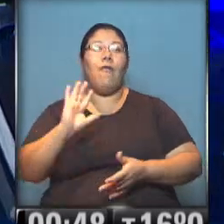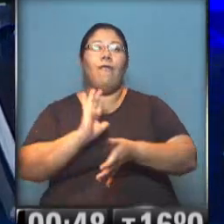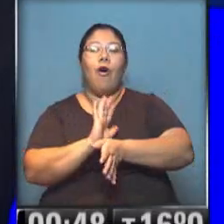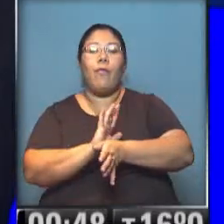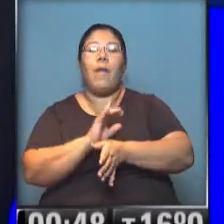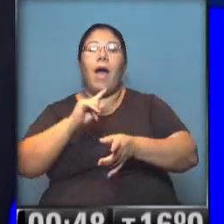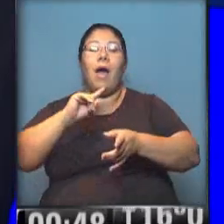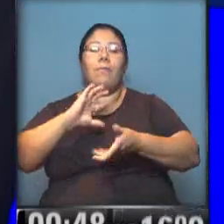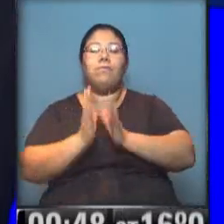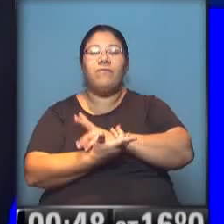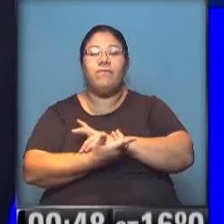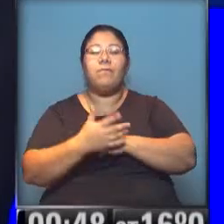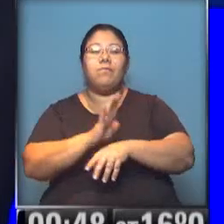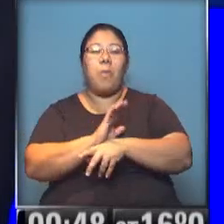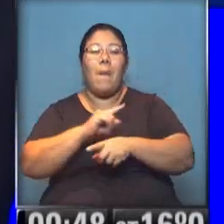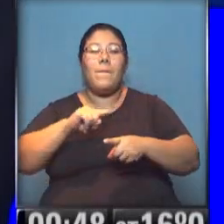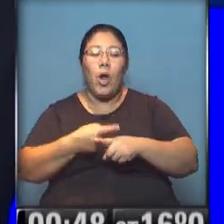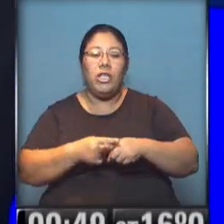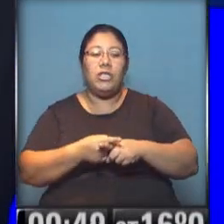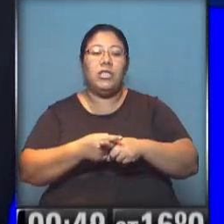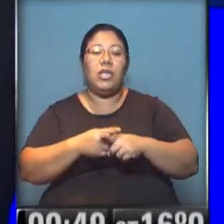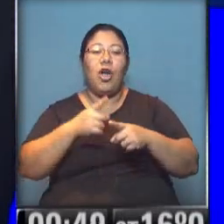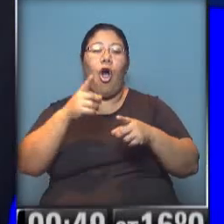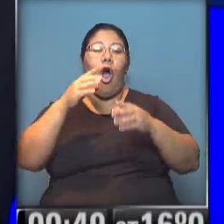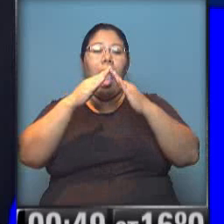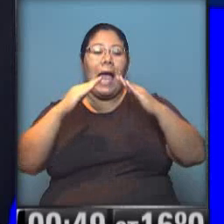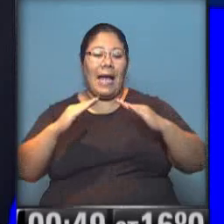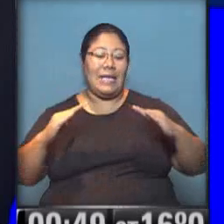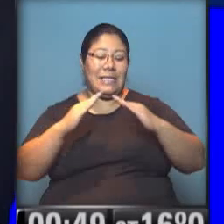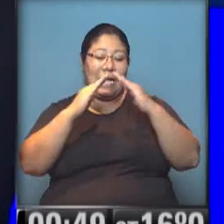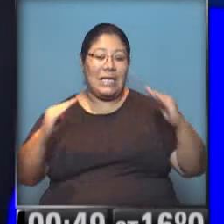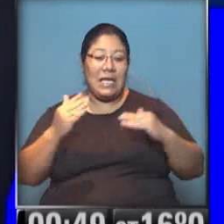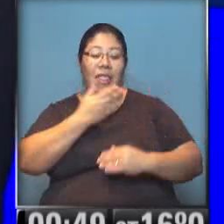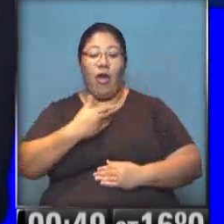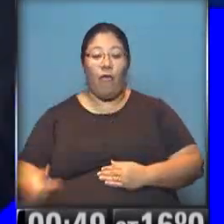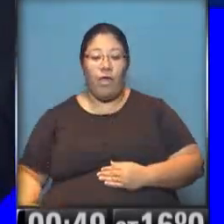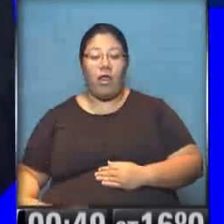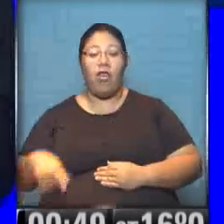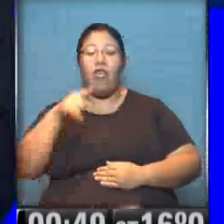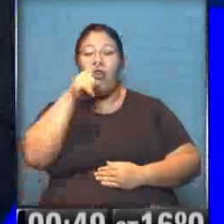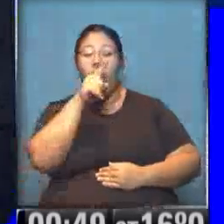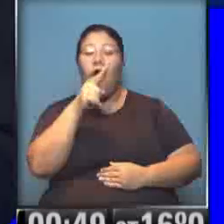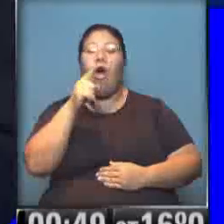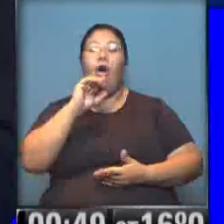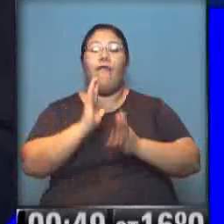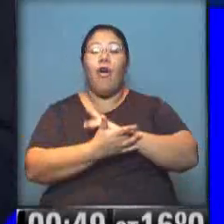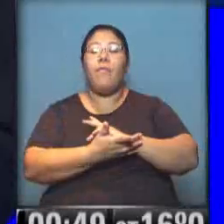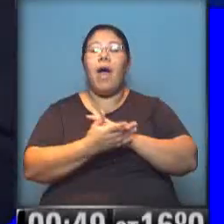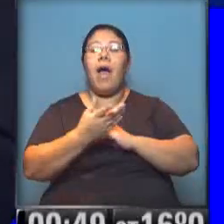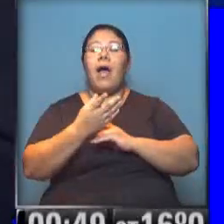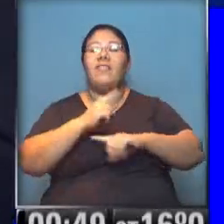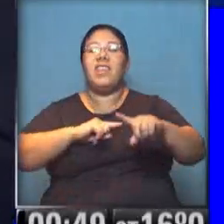evidentemente, no alcanza para terminar de desarmar esta cuestión racista que